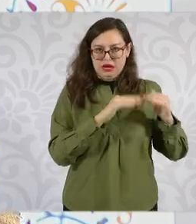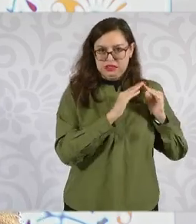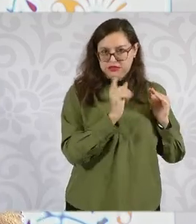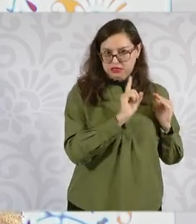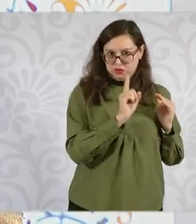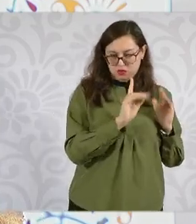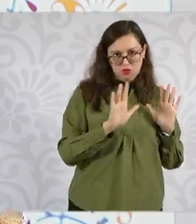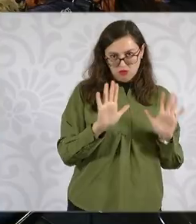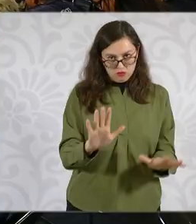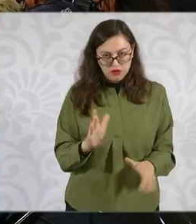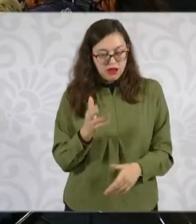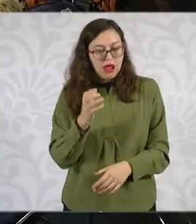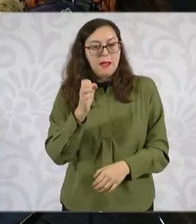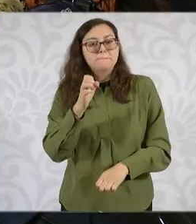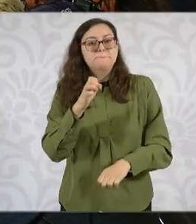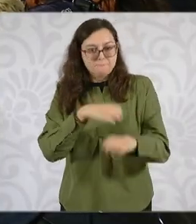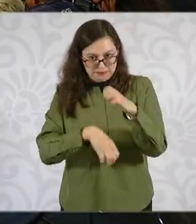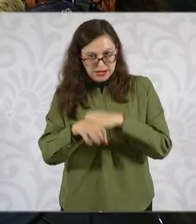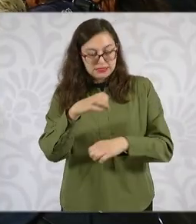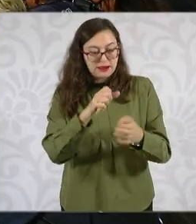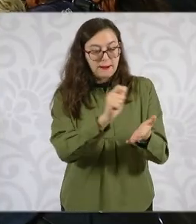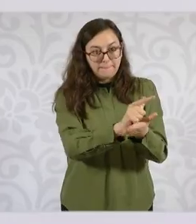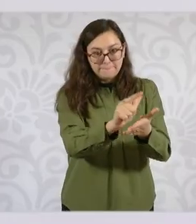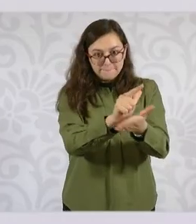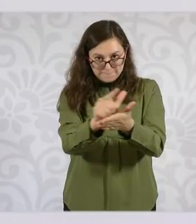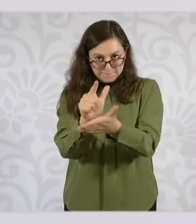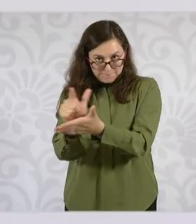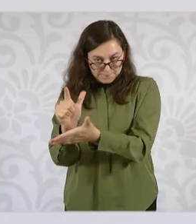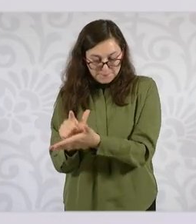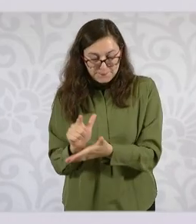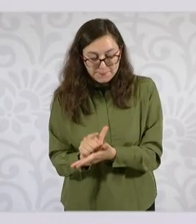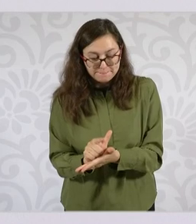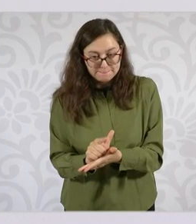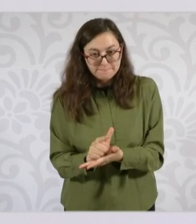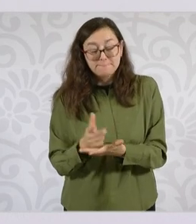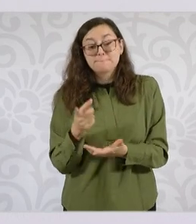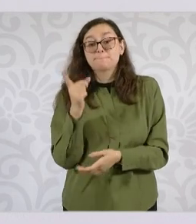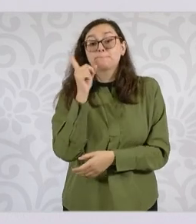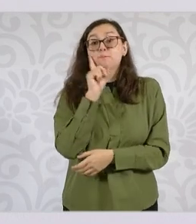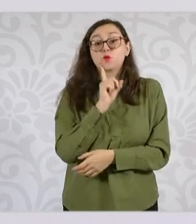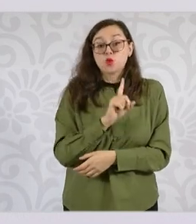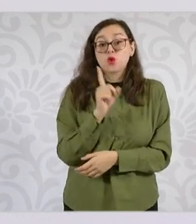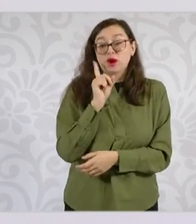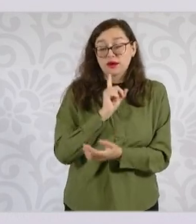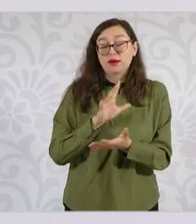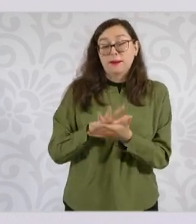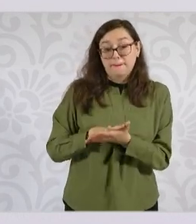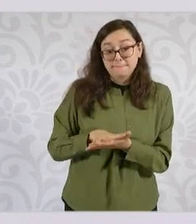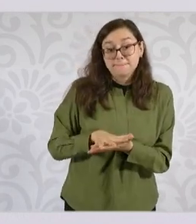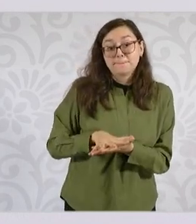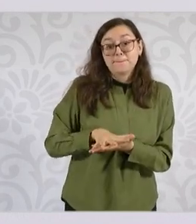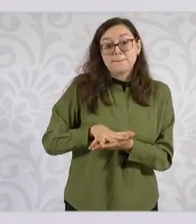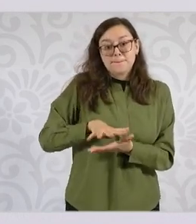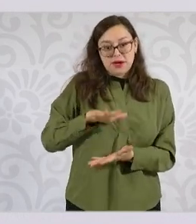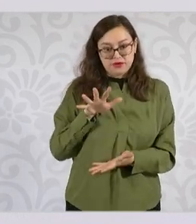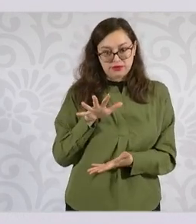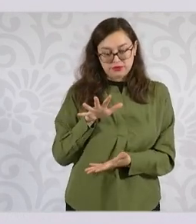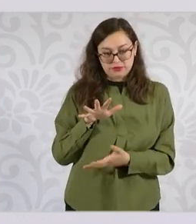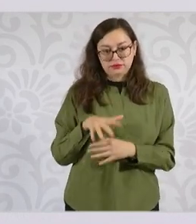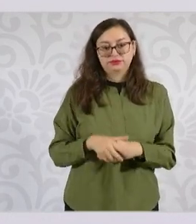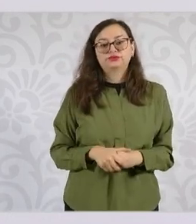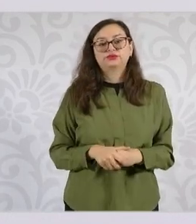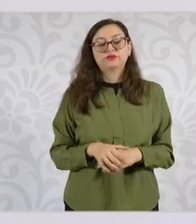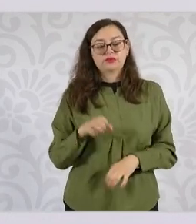que son contratadas a partir de empresas, se contrata la empresa y la empresa provee el